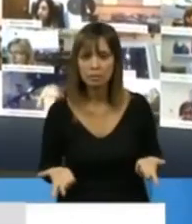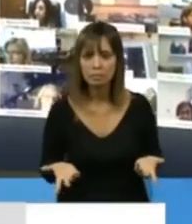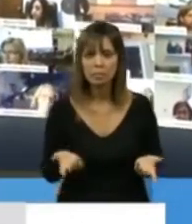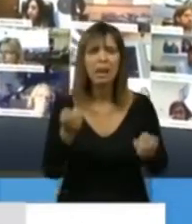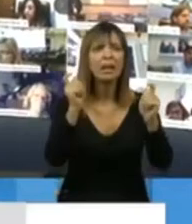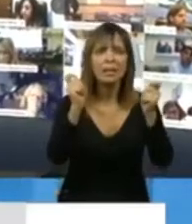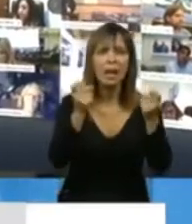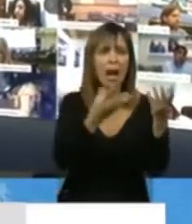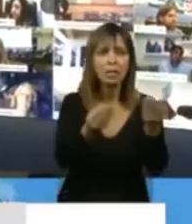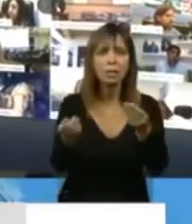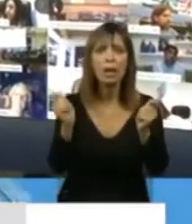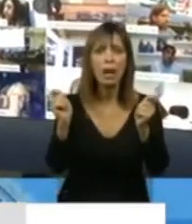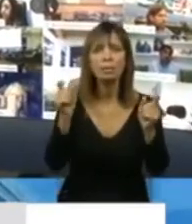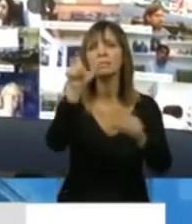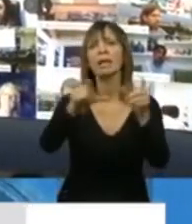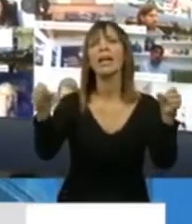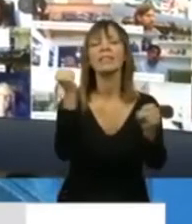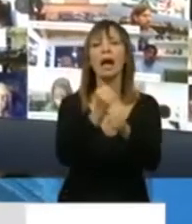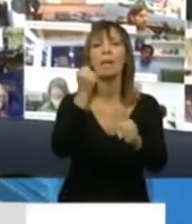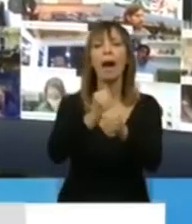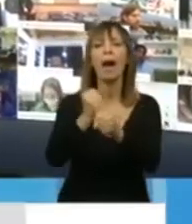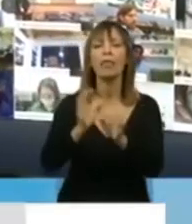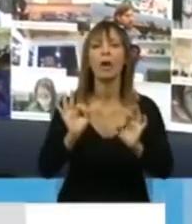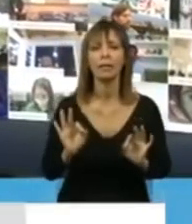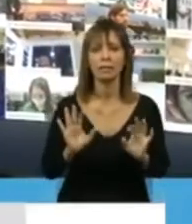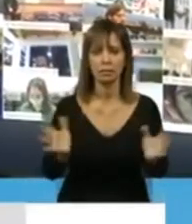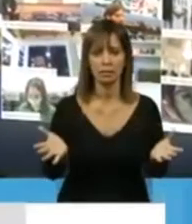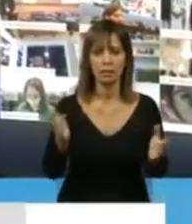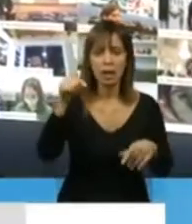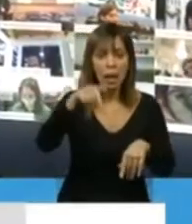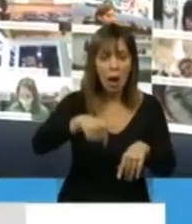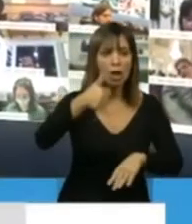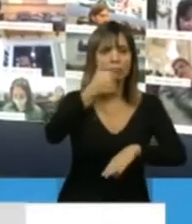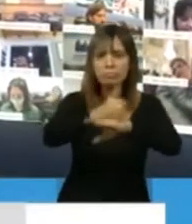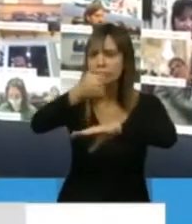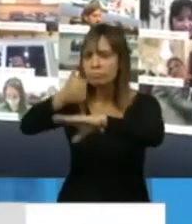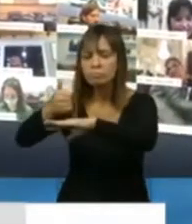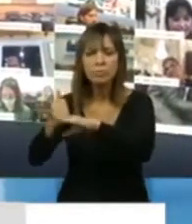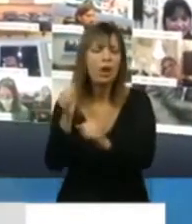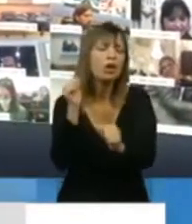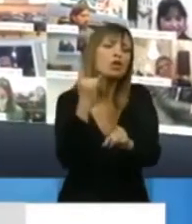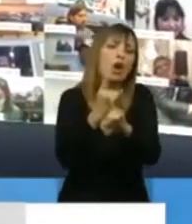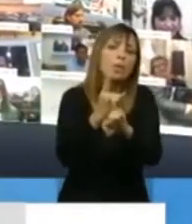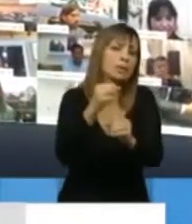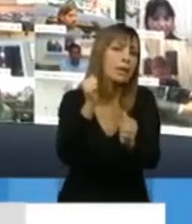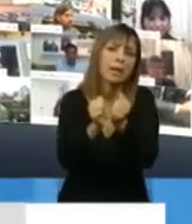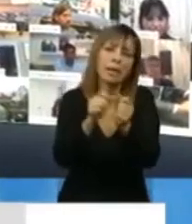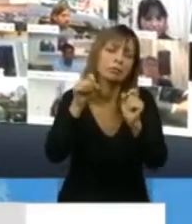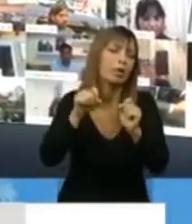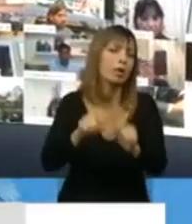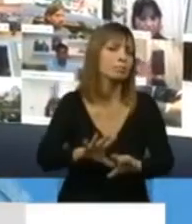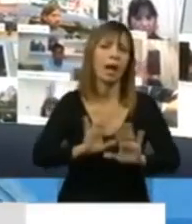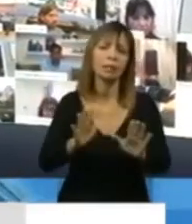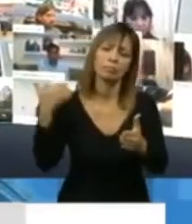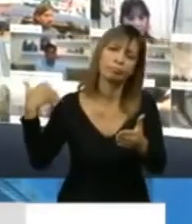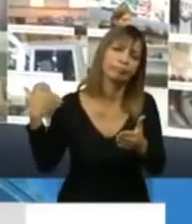y las trabajadoras los que hoy están, como siempre lo hicieron en la historia contemporánea, en la